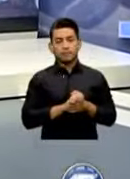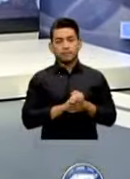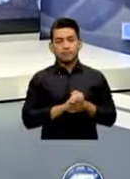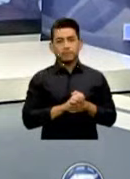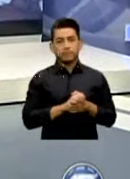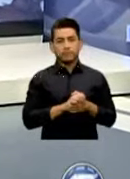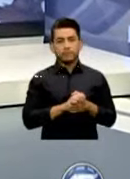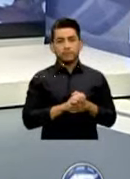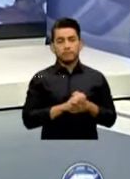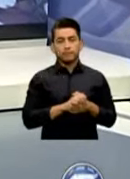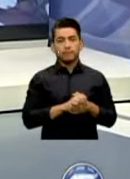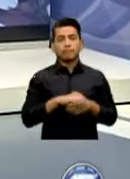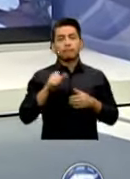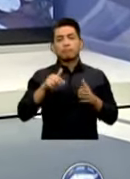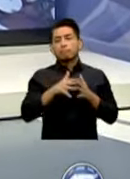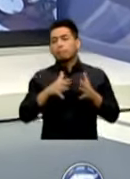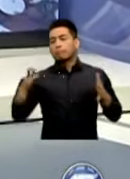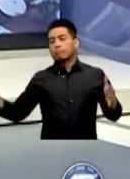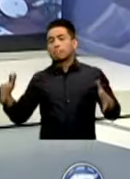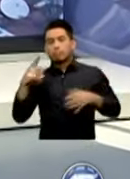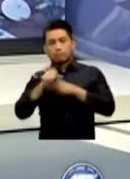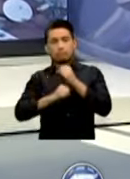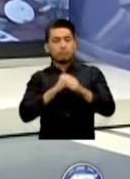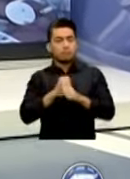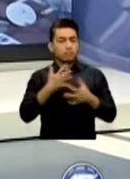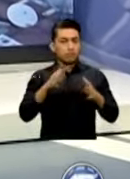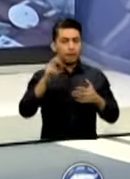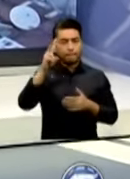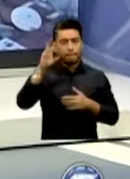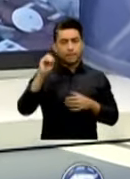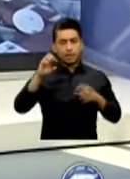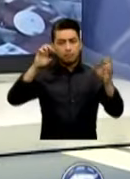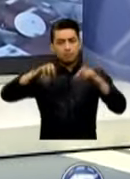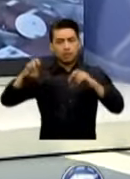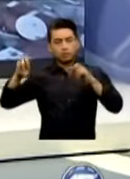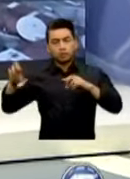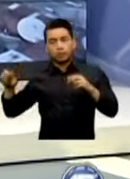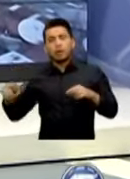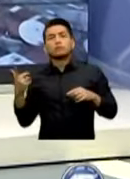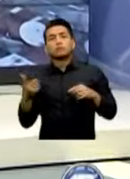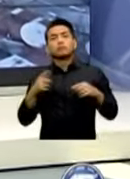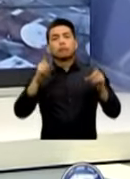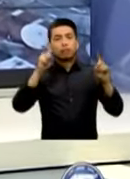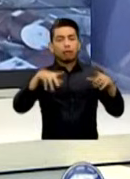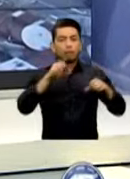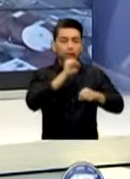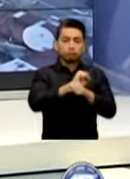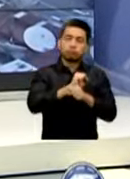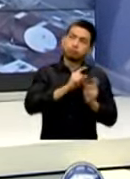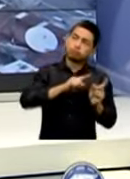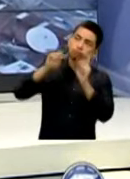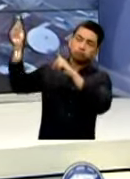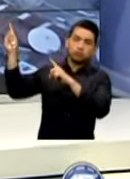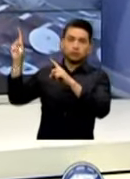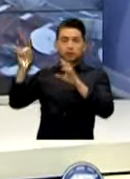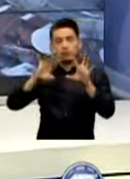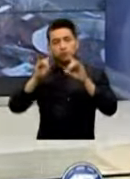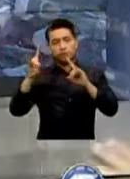En lo que va Del año Son más De 20 Personas Con fines De extradición Capturadas Por la policía Nacional Civil